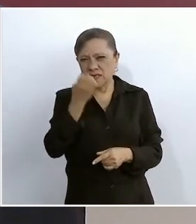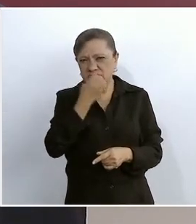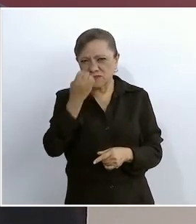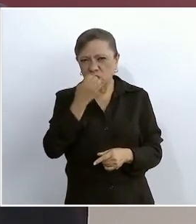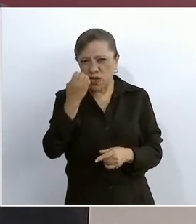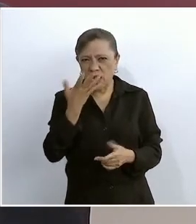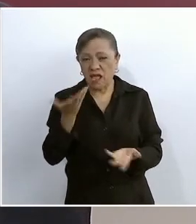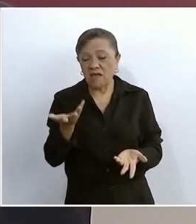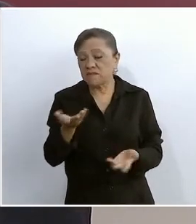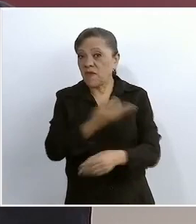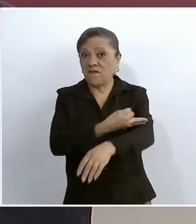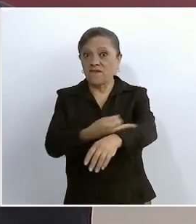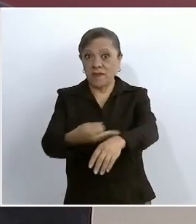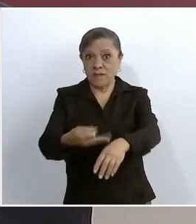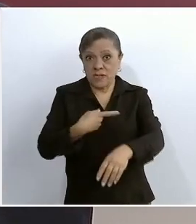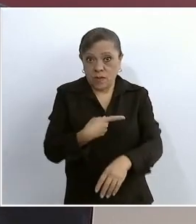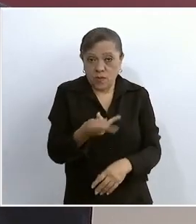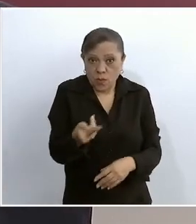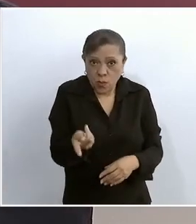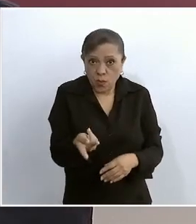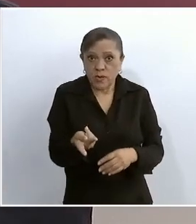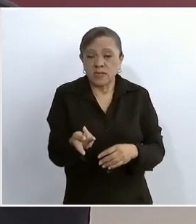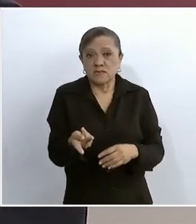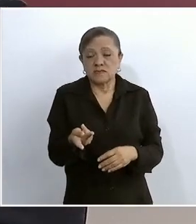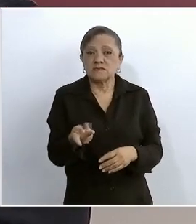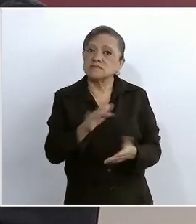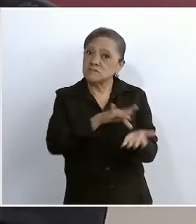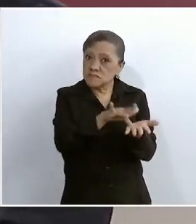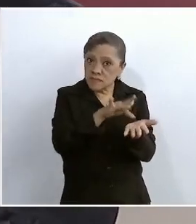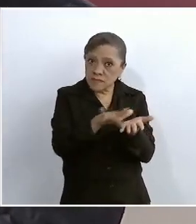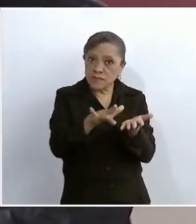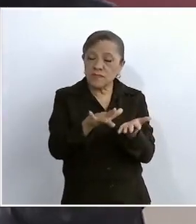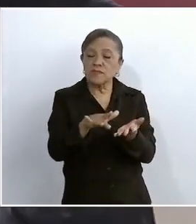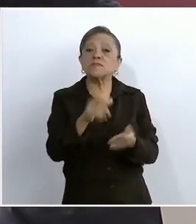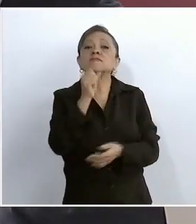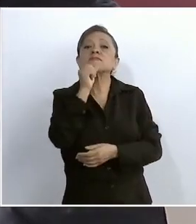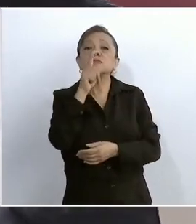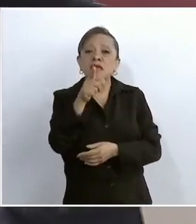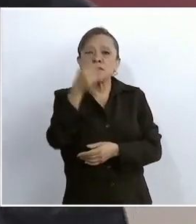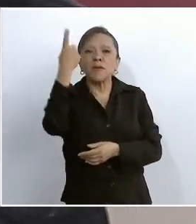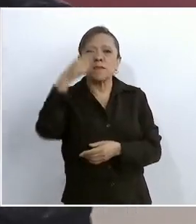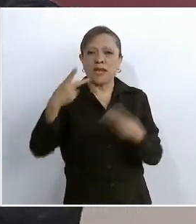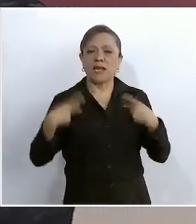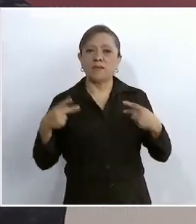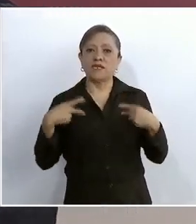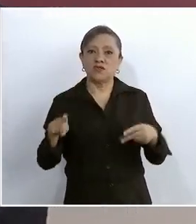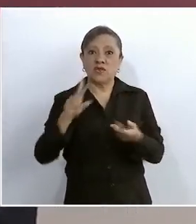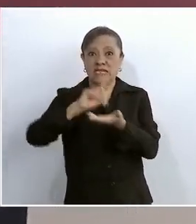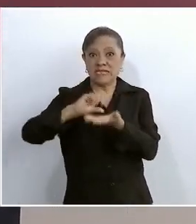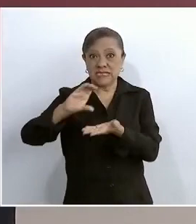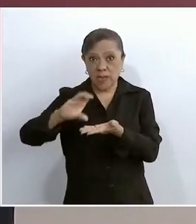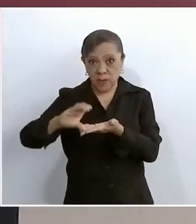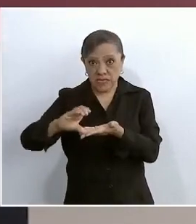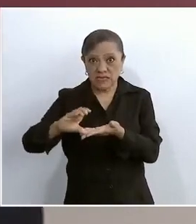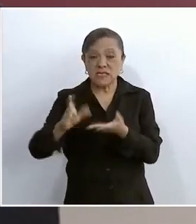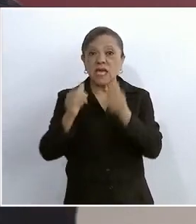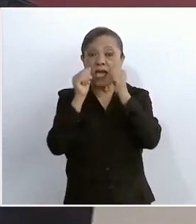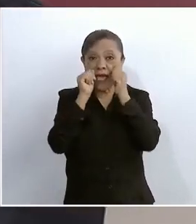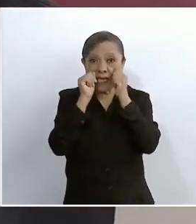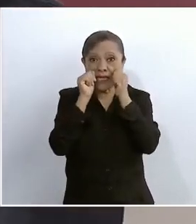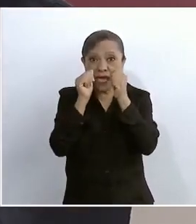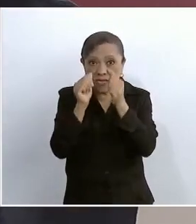pobres, el apoyo a personas con discapacidad, la atención